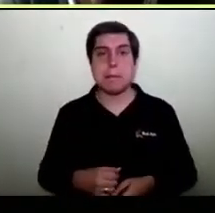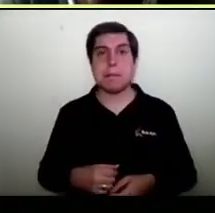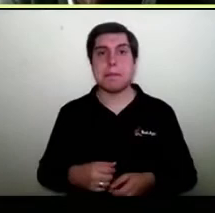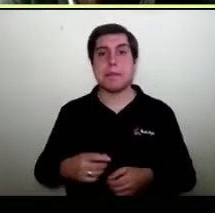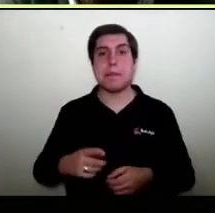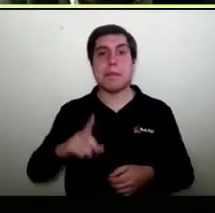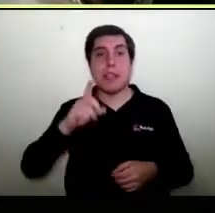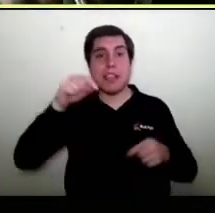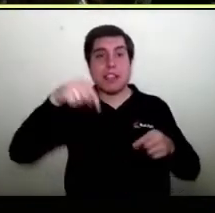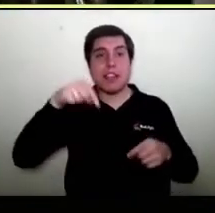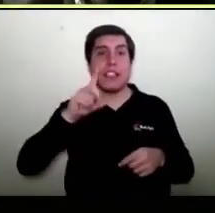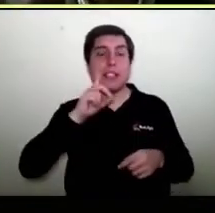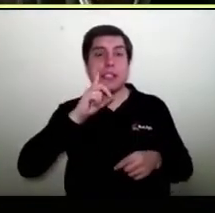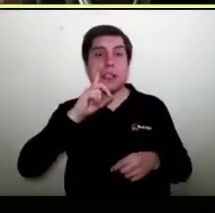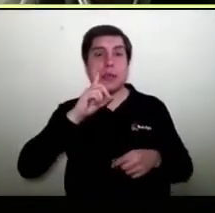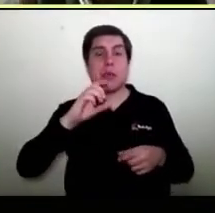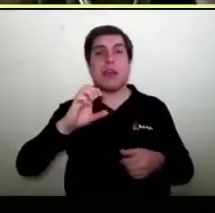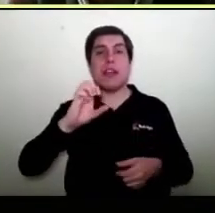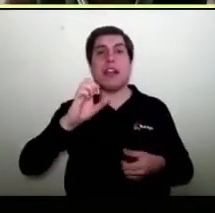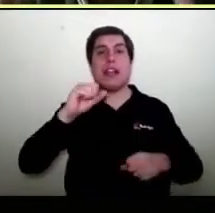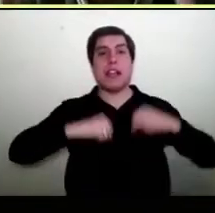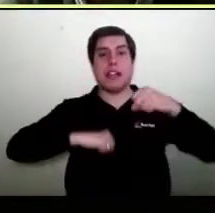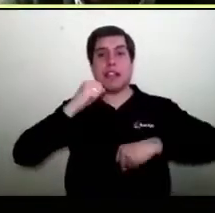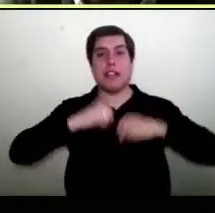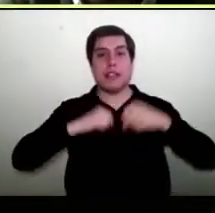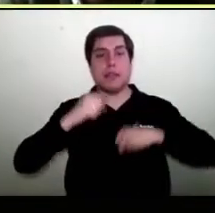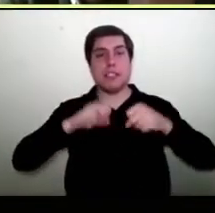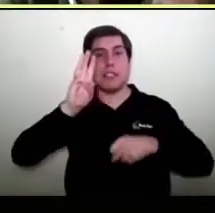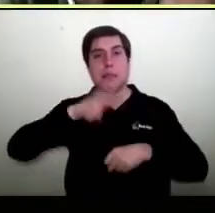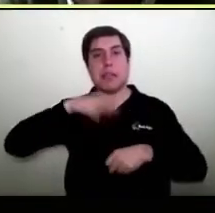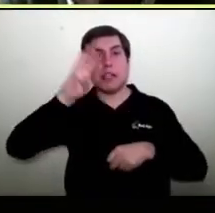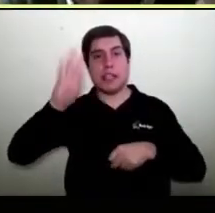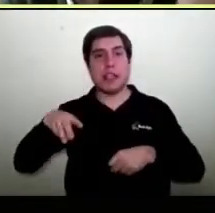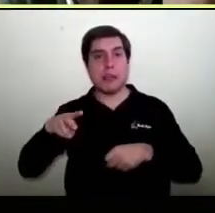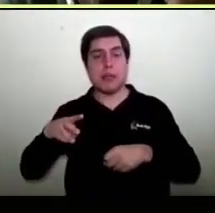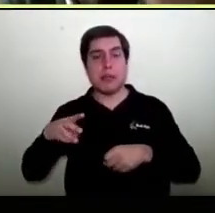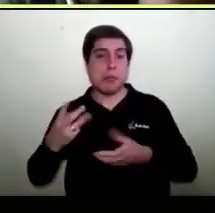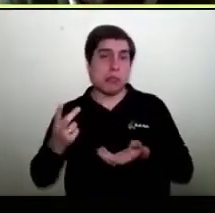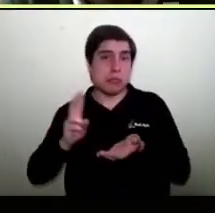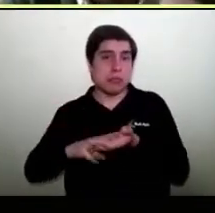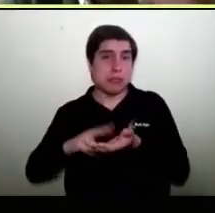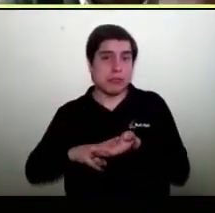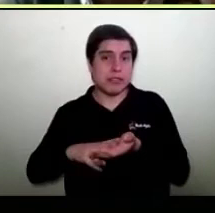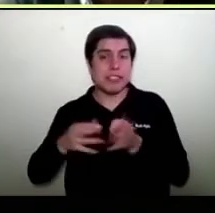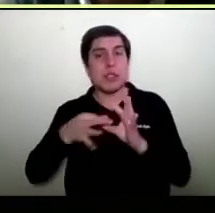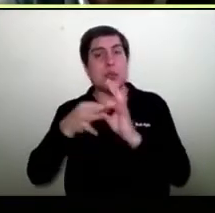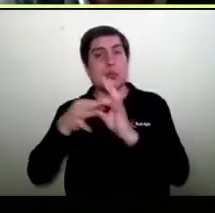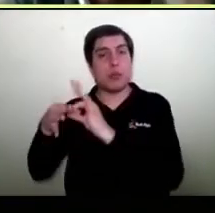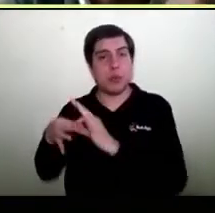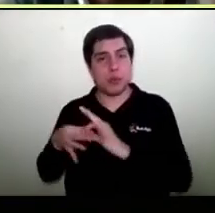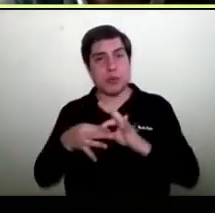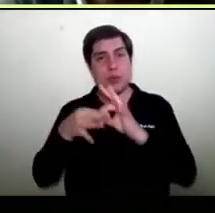que nos permite que el mall se mantenga físicamente y mantenga la unidad de un emprendimiento un emprendedor,